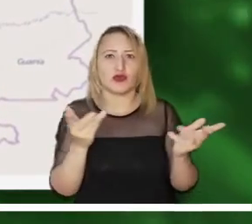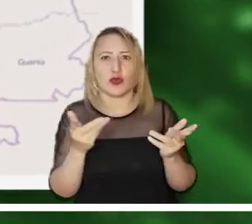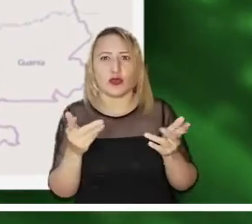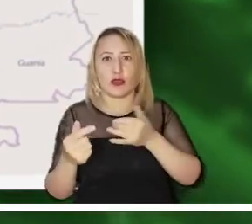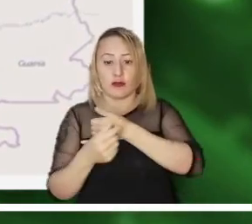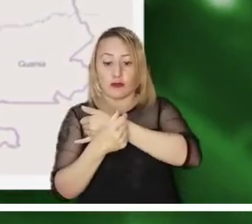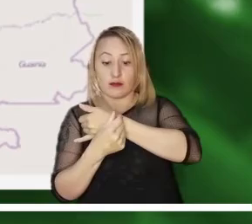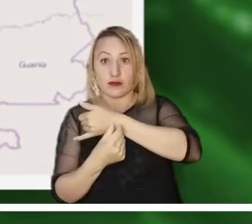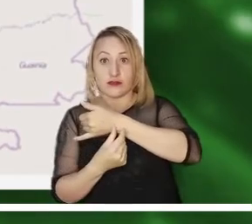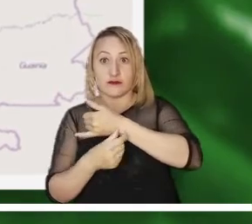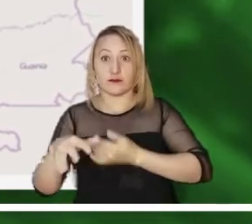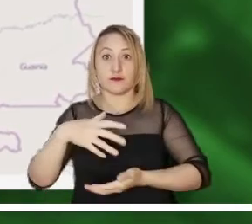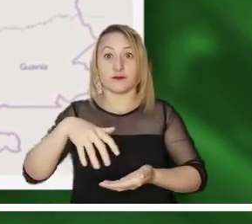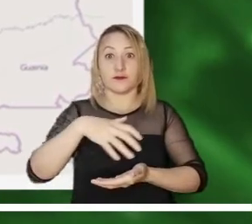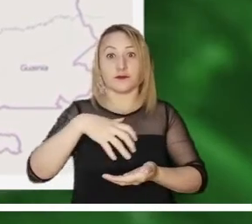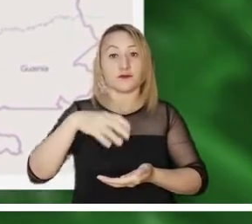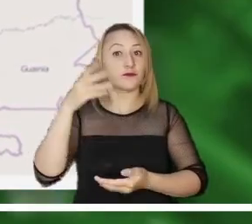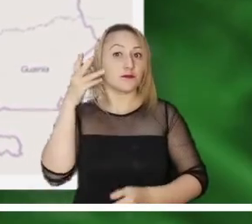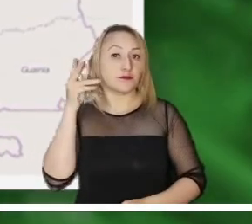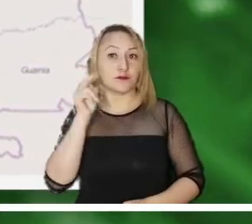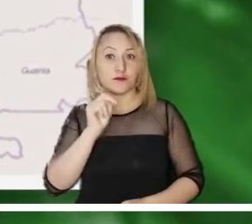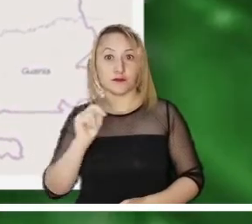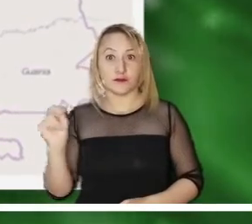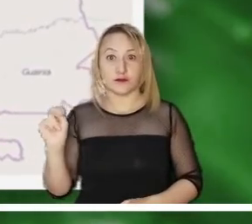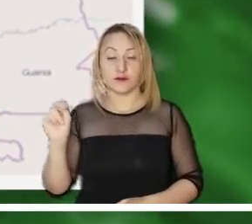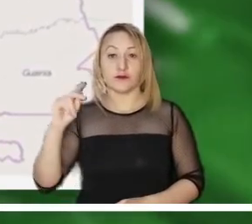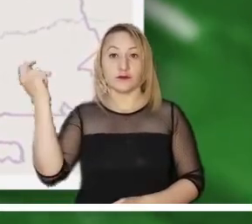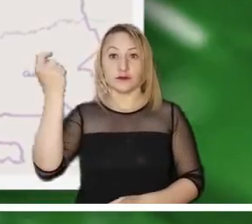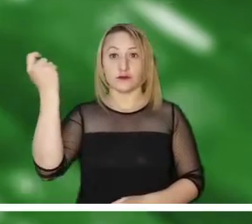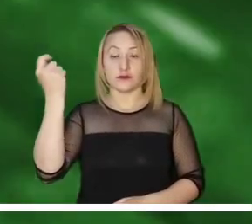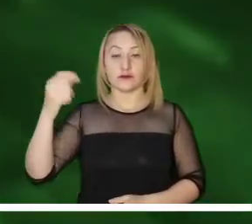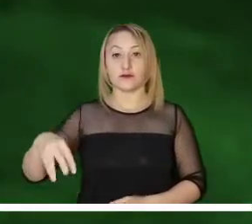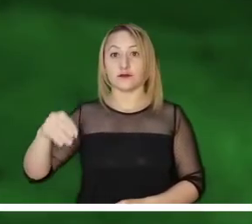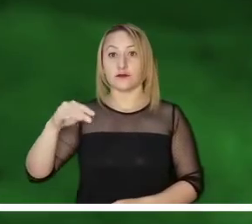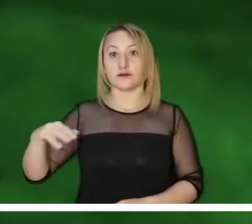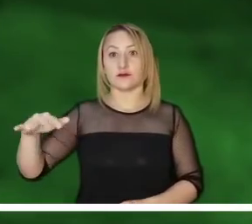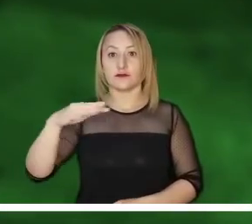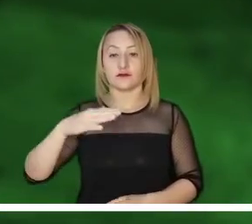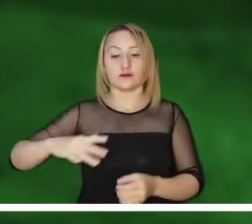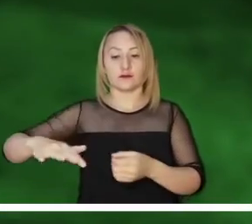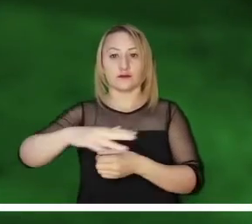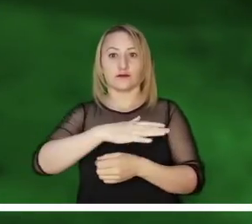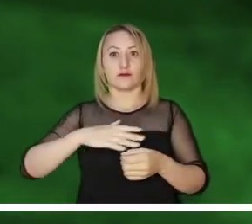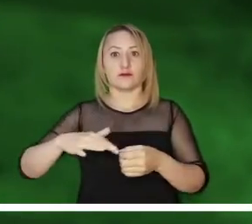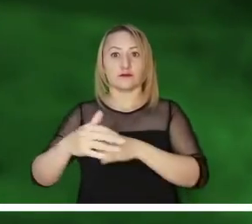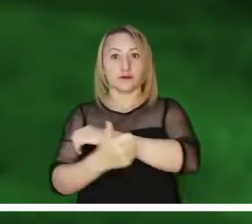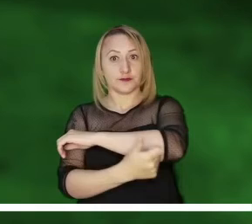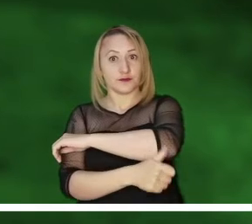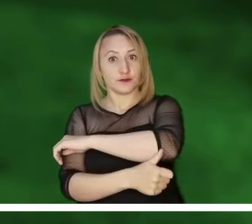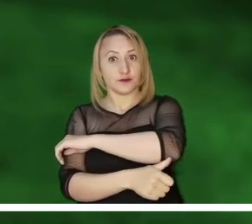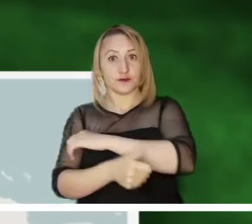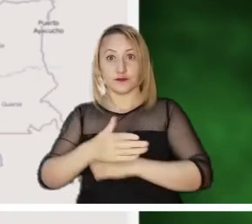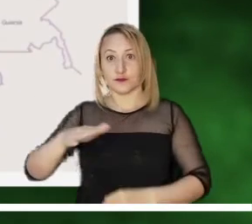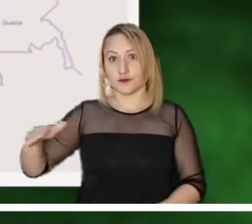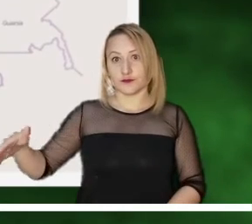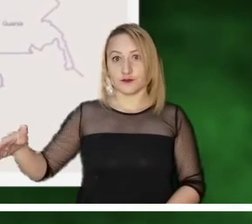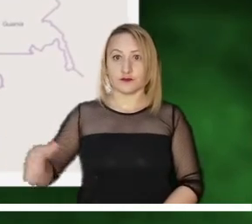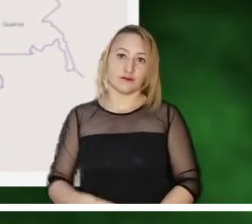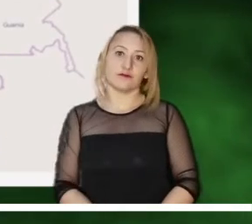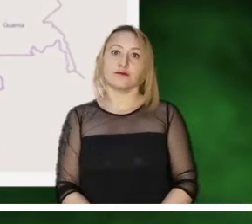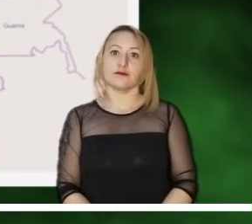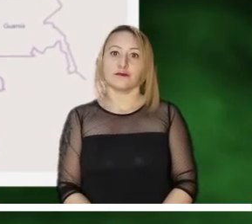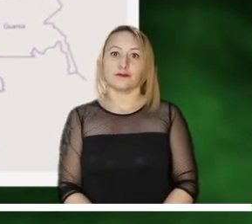Alerta naranja por posibles deslizamientos en zonas inestables de la región pacífica, Santander, Norte de Santander,